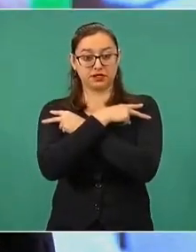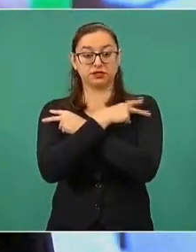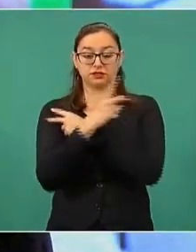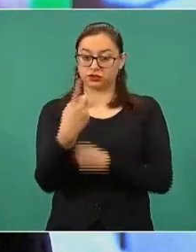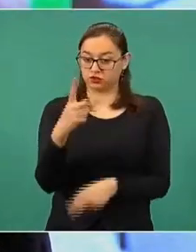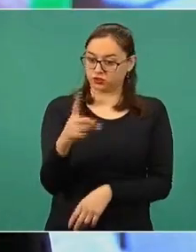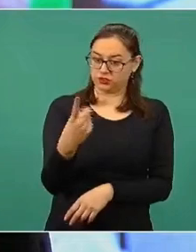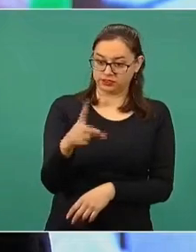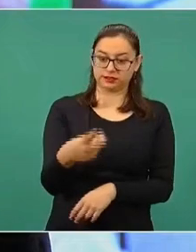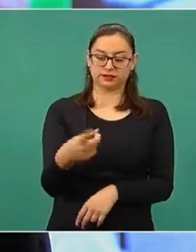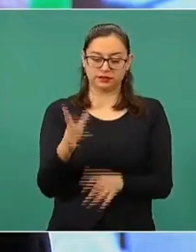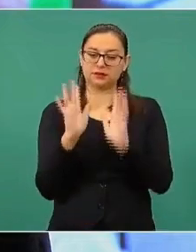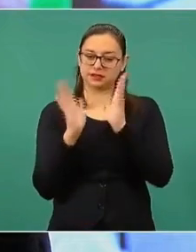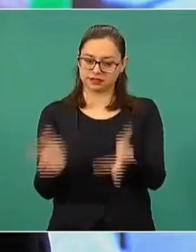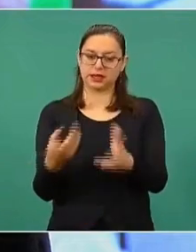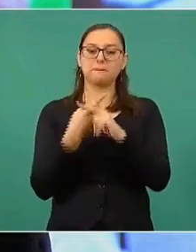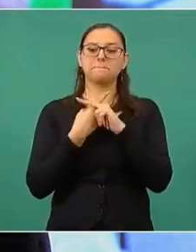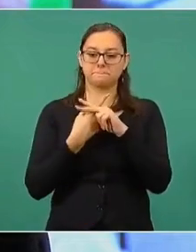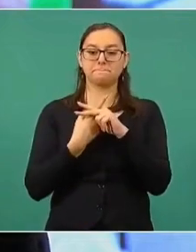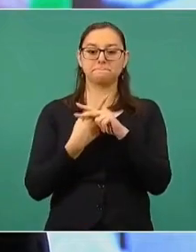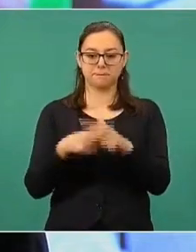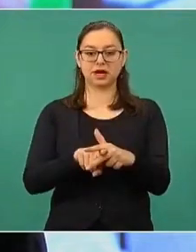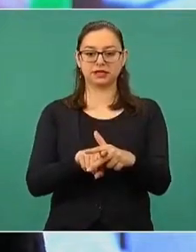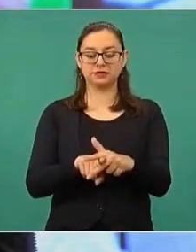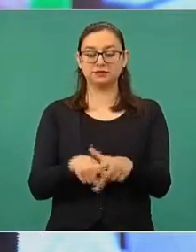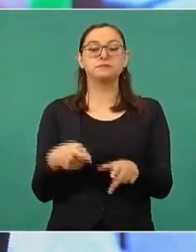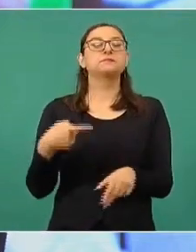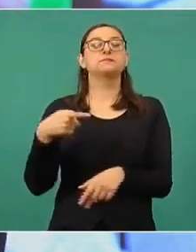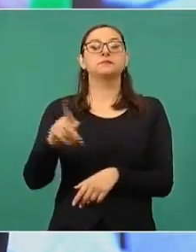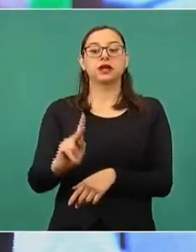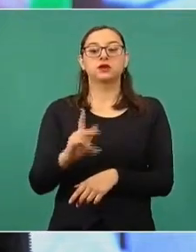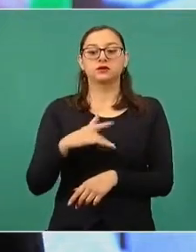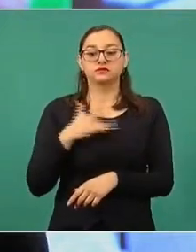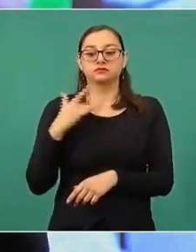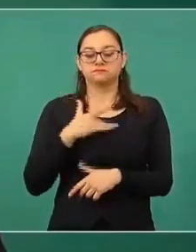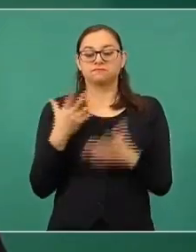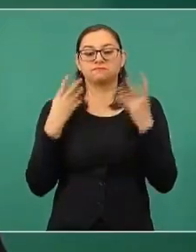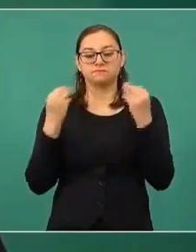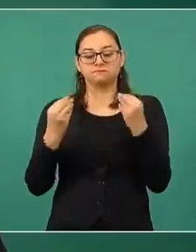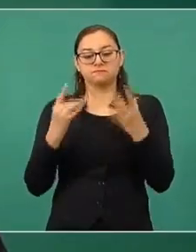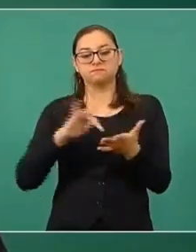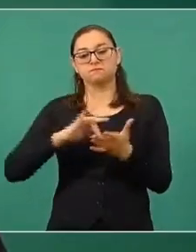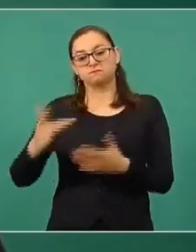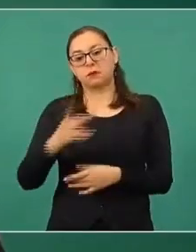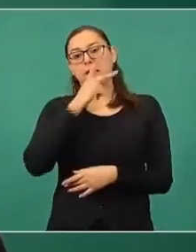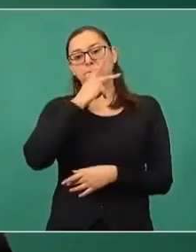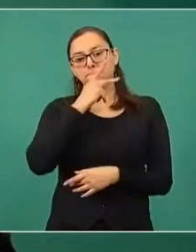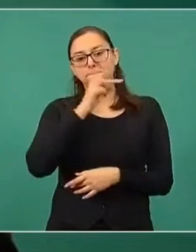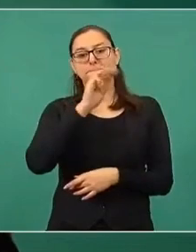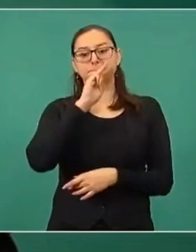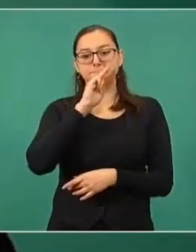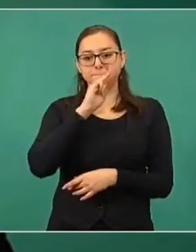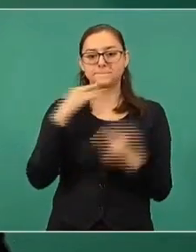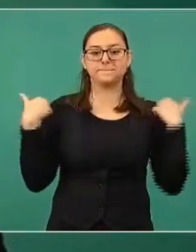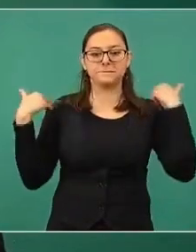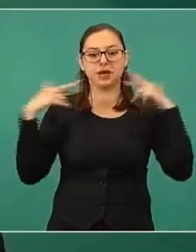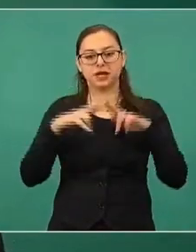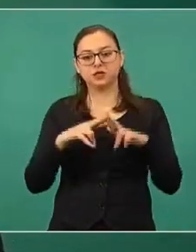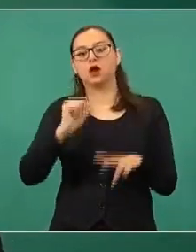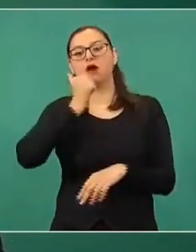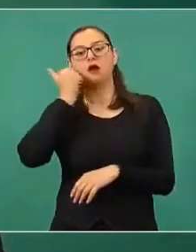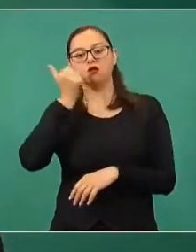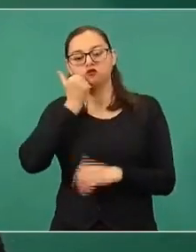diciembre, sí agradezco a los padres de familia, a los maestros y a los pequeños y a los jóvenes